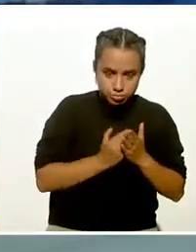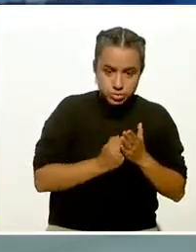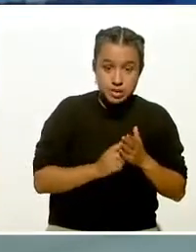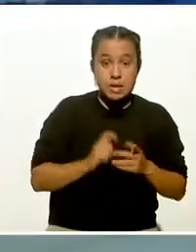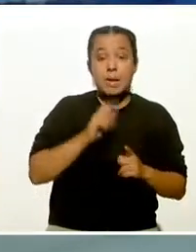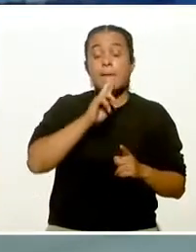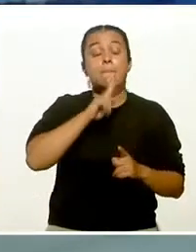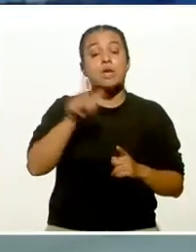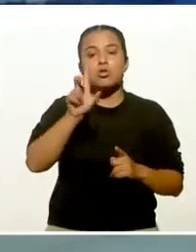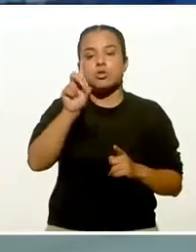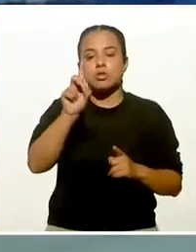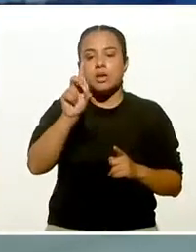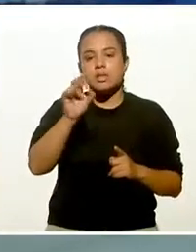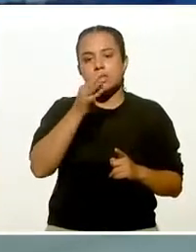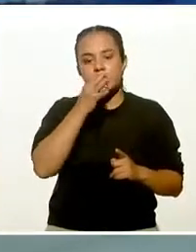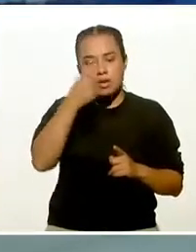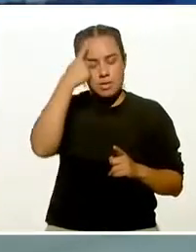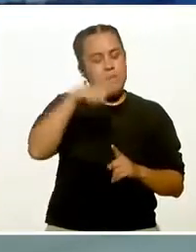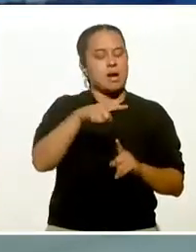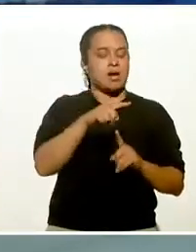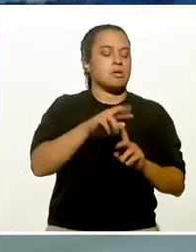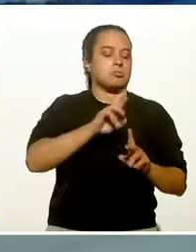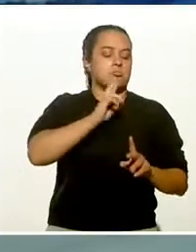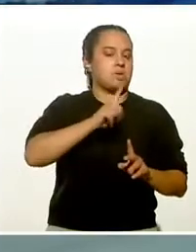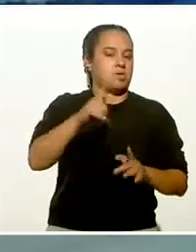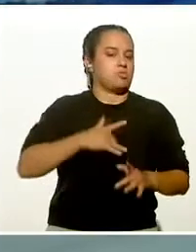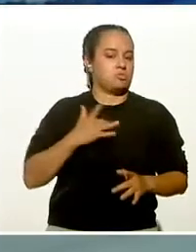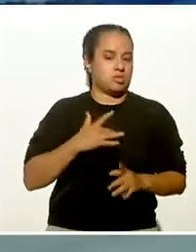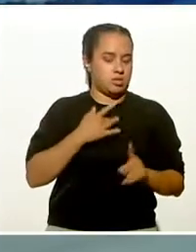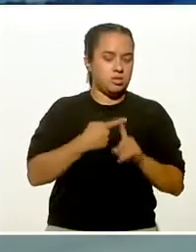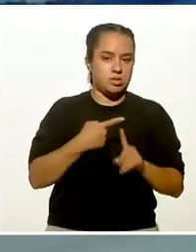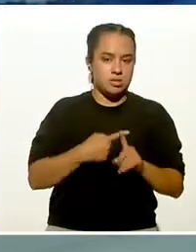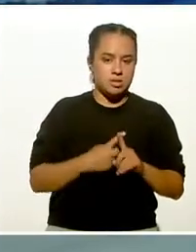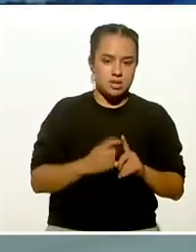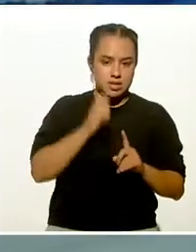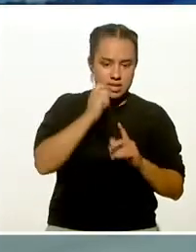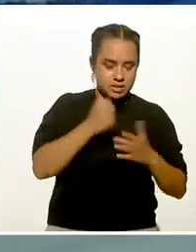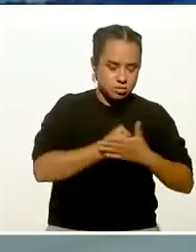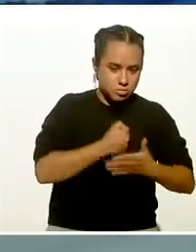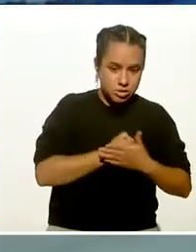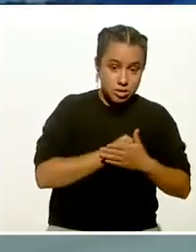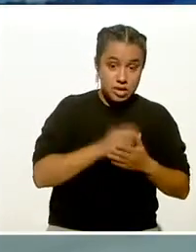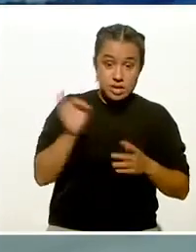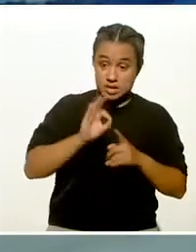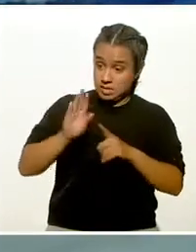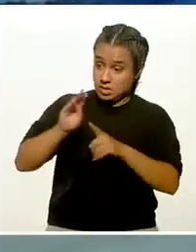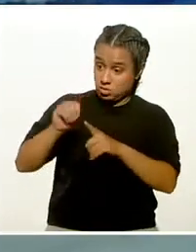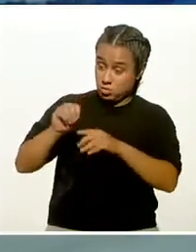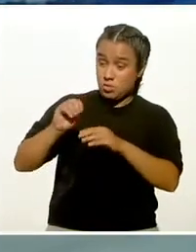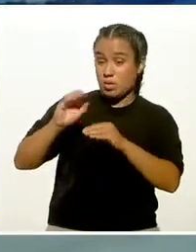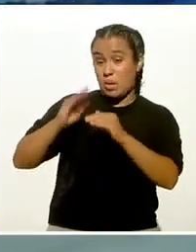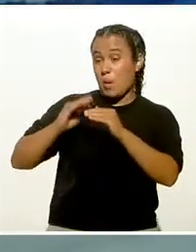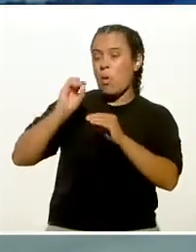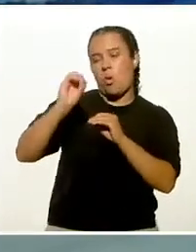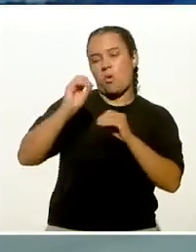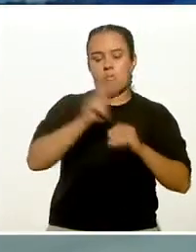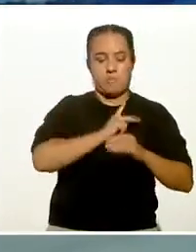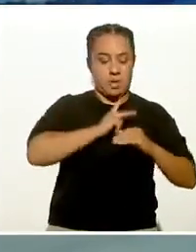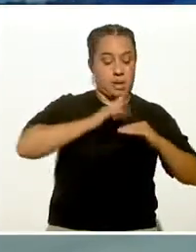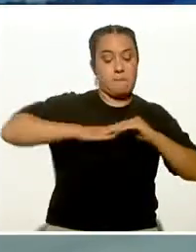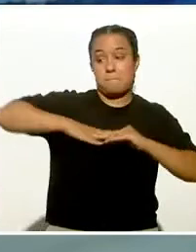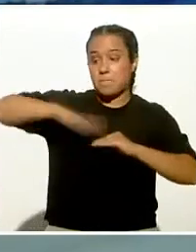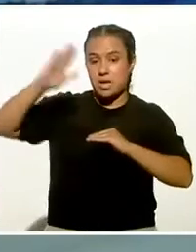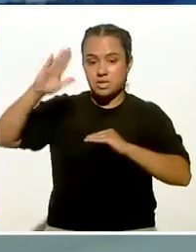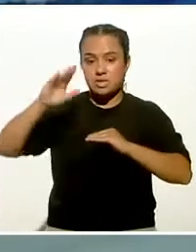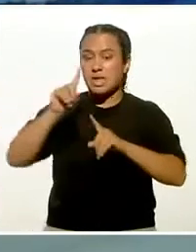para tener un resultado óptimo. Eso estamos hablando de una frecuencia moderada. Más arriba de eso, ya vamos a intensidades. Entre más se acerquen al